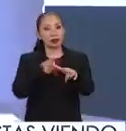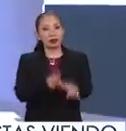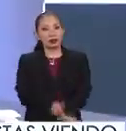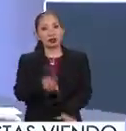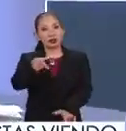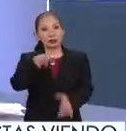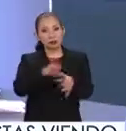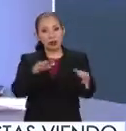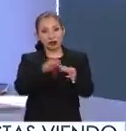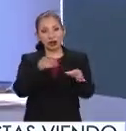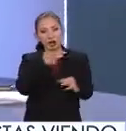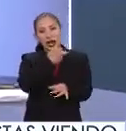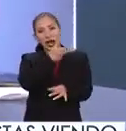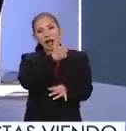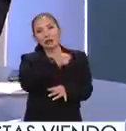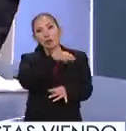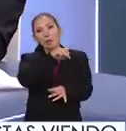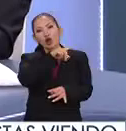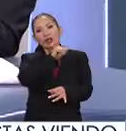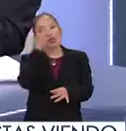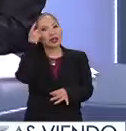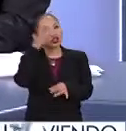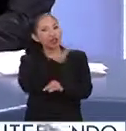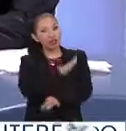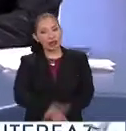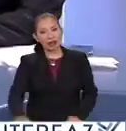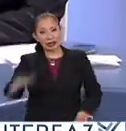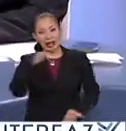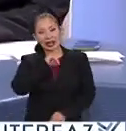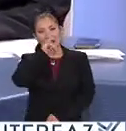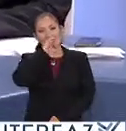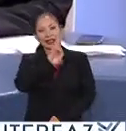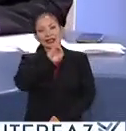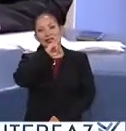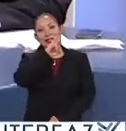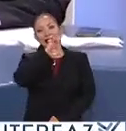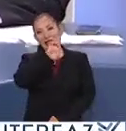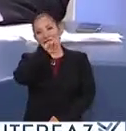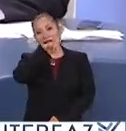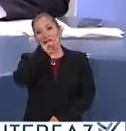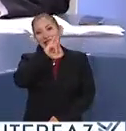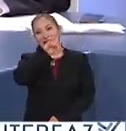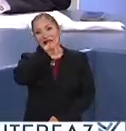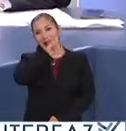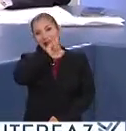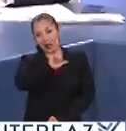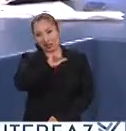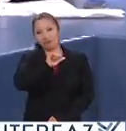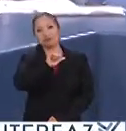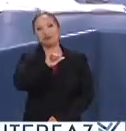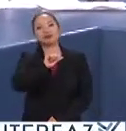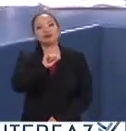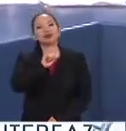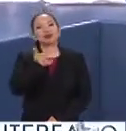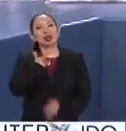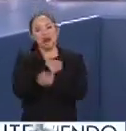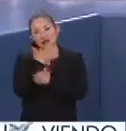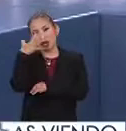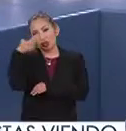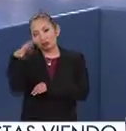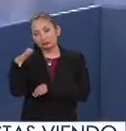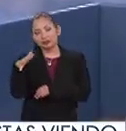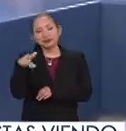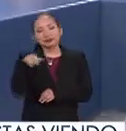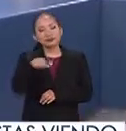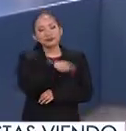Continuamos platicando con Gerardo Molina Álvarez, el director general del Instituto Nacional para la Educación de los Adultos, el